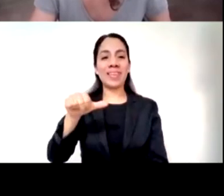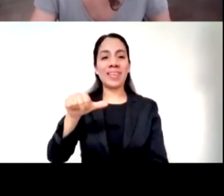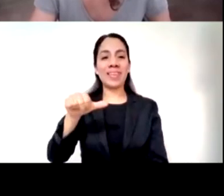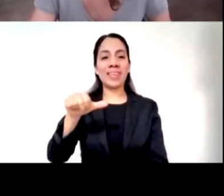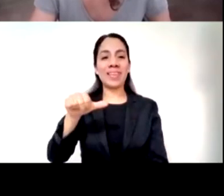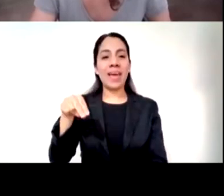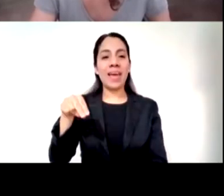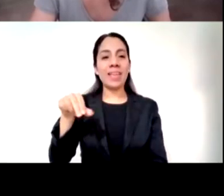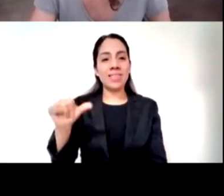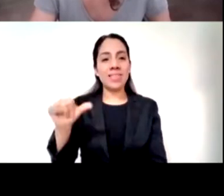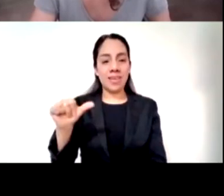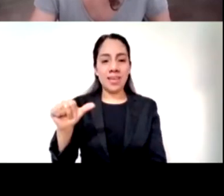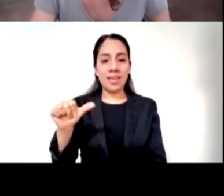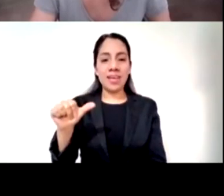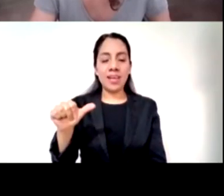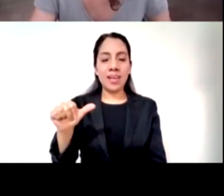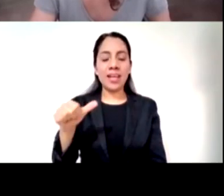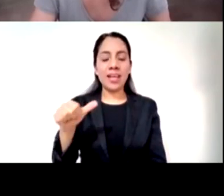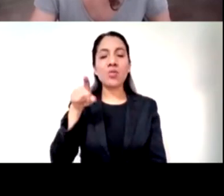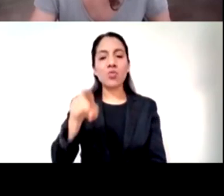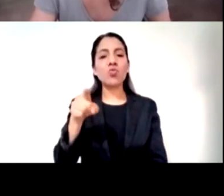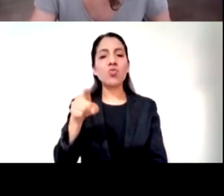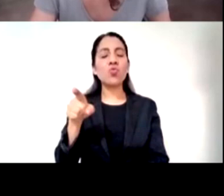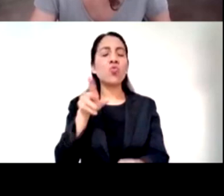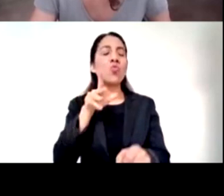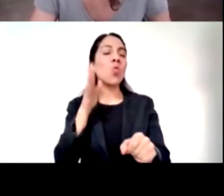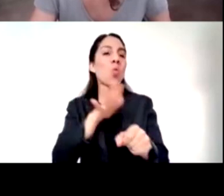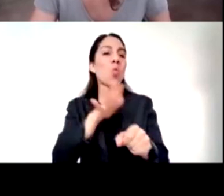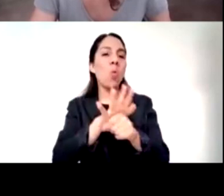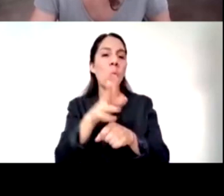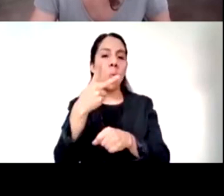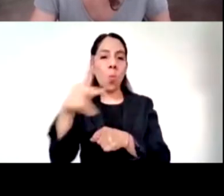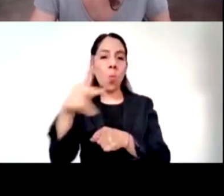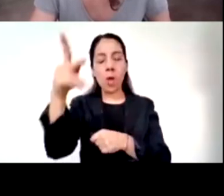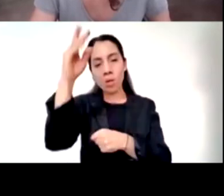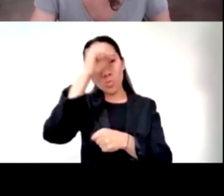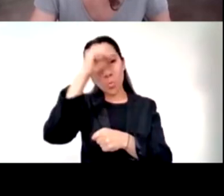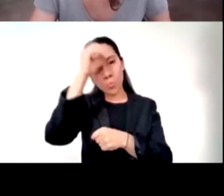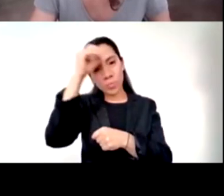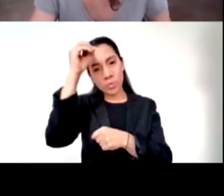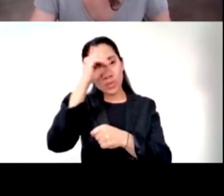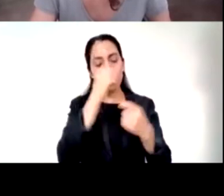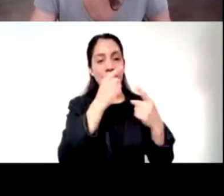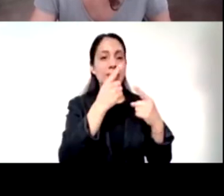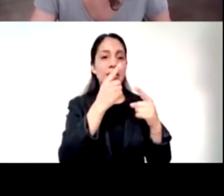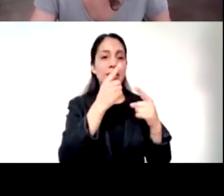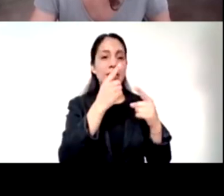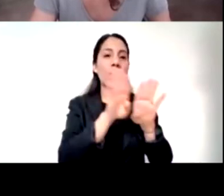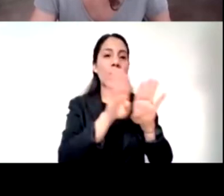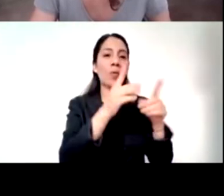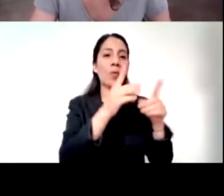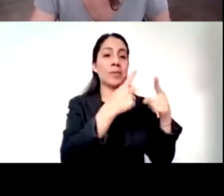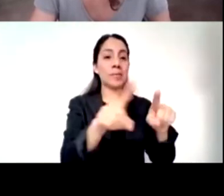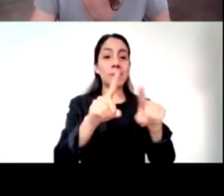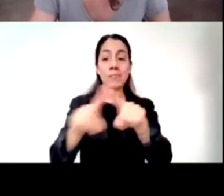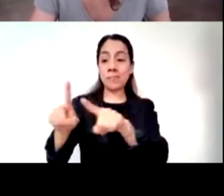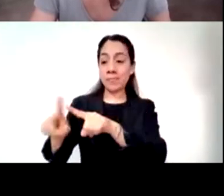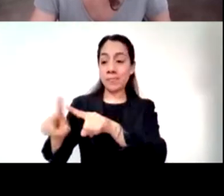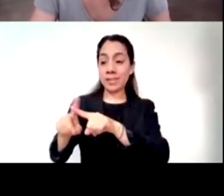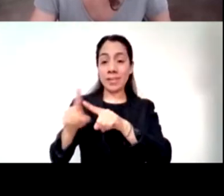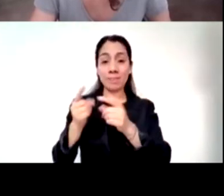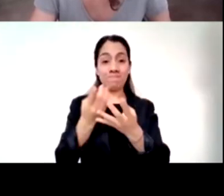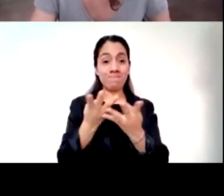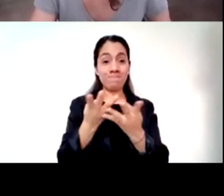esta riqueza enorme de estas panelistas maravillosas que hemos tenido incluyéndote